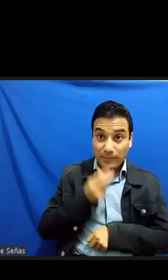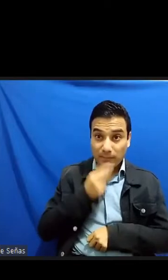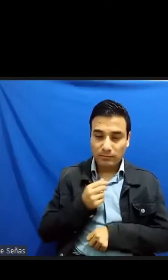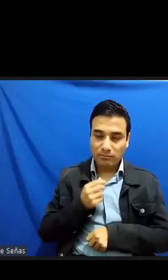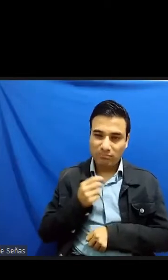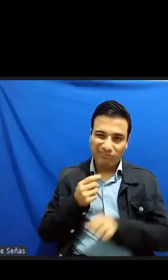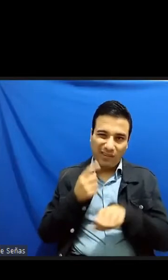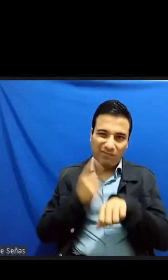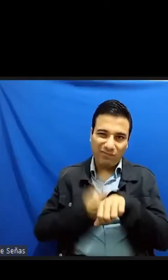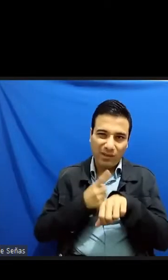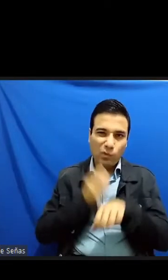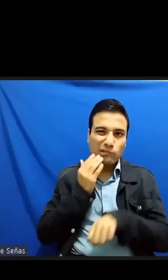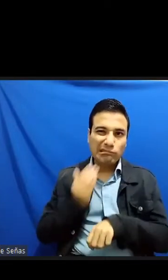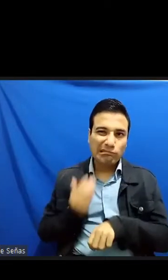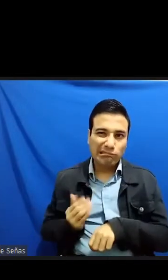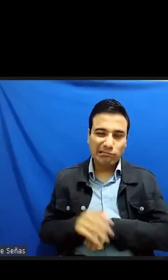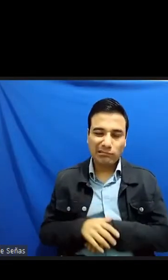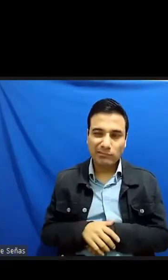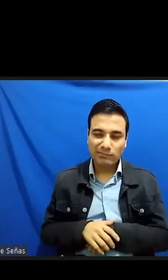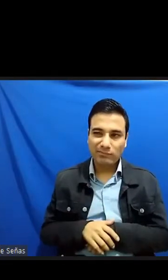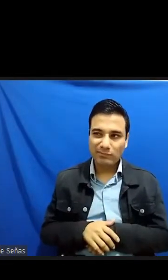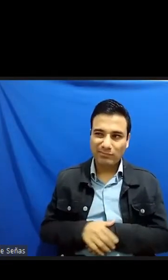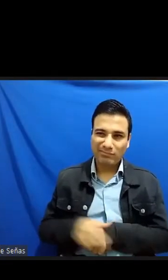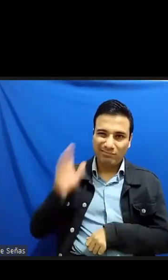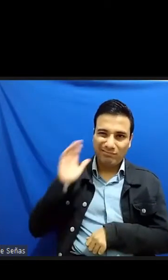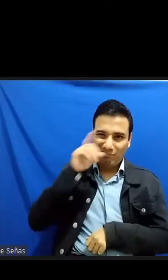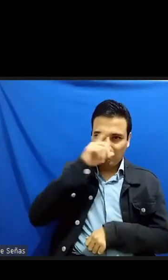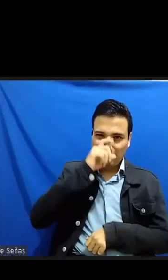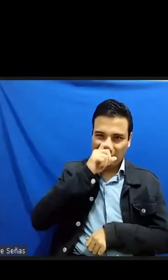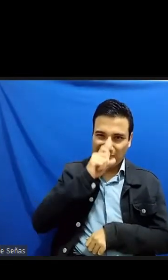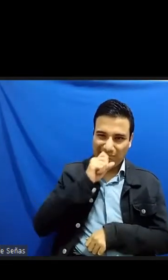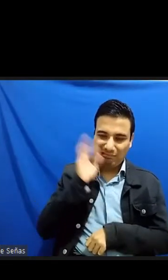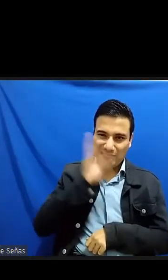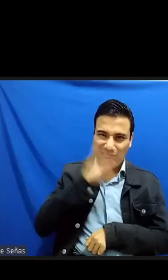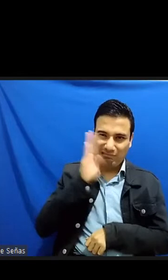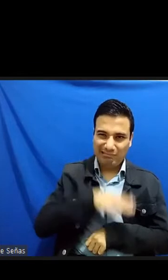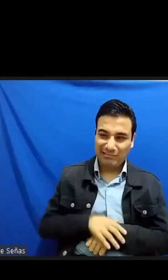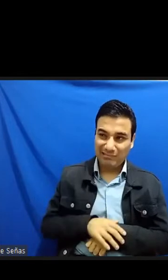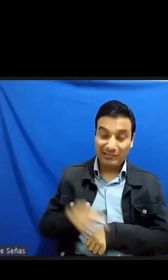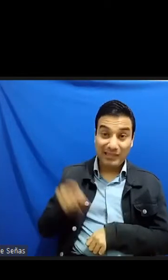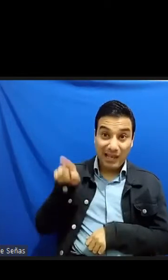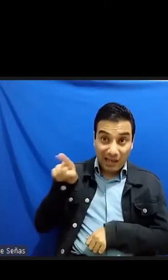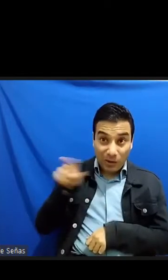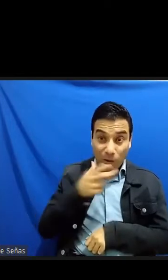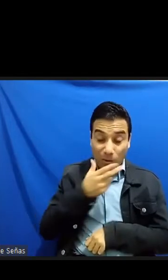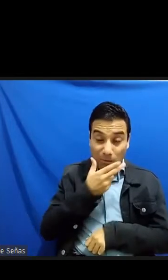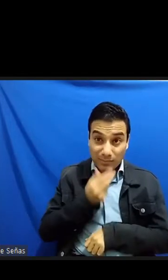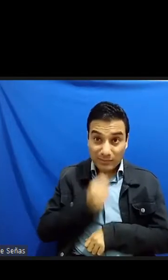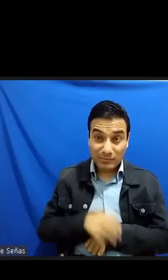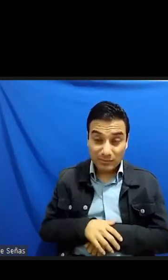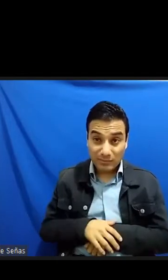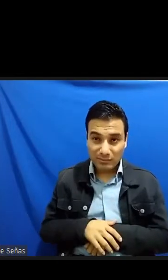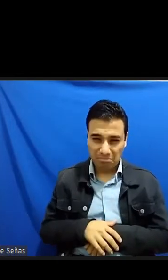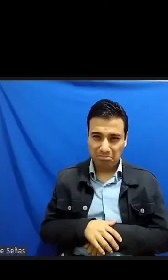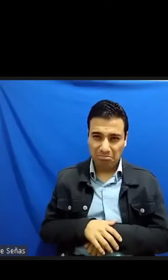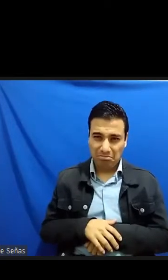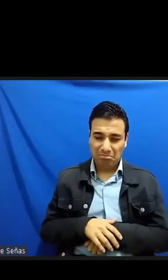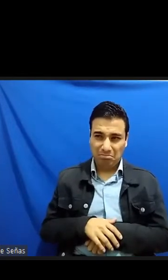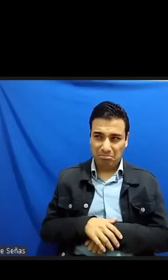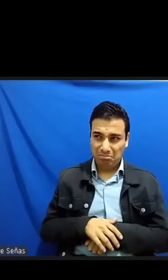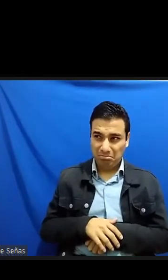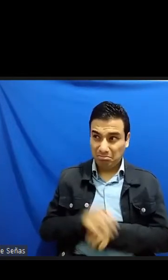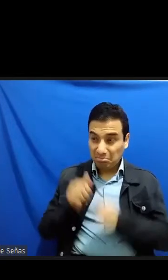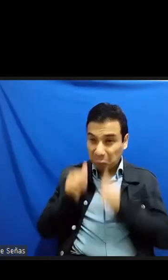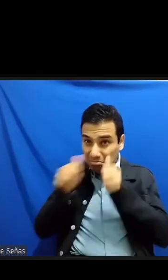un enfermo un apestado alguien que lo único que merecía era el no ser considerado